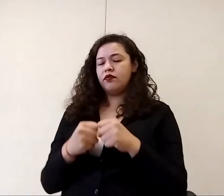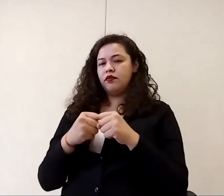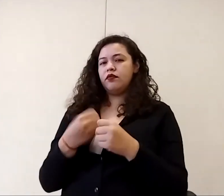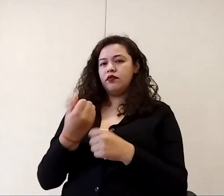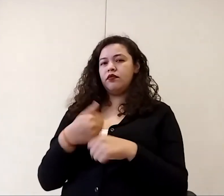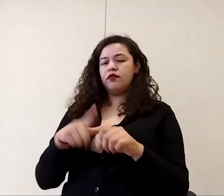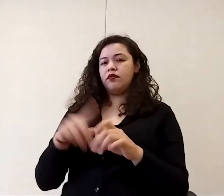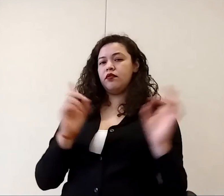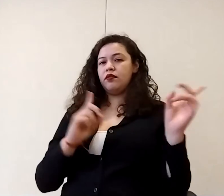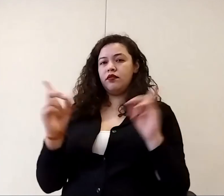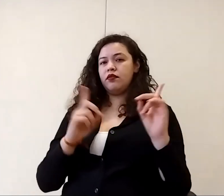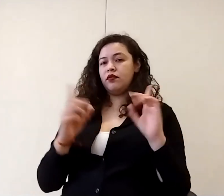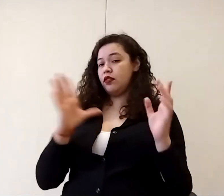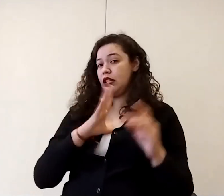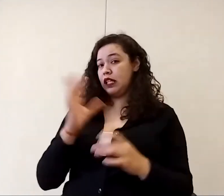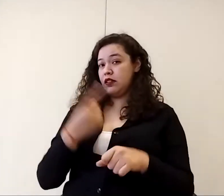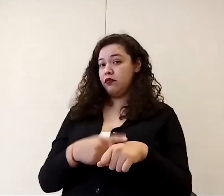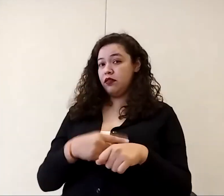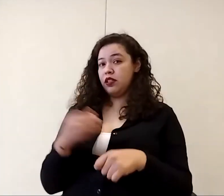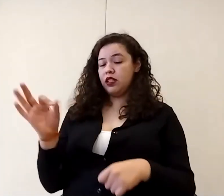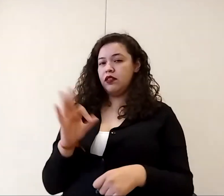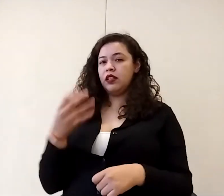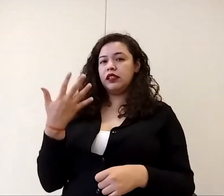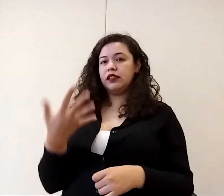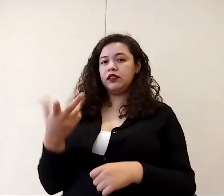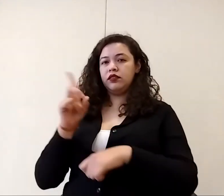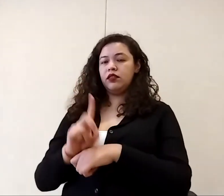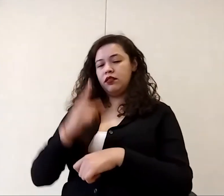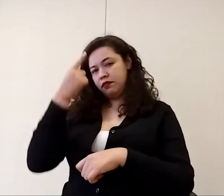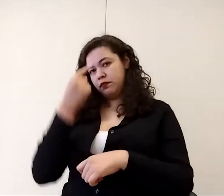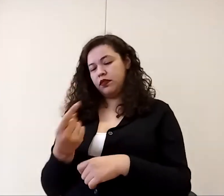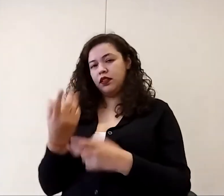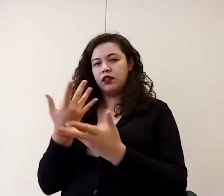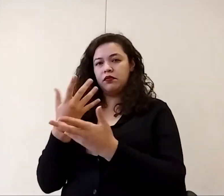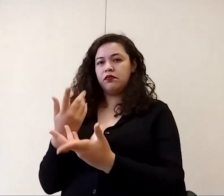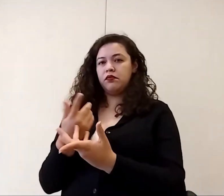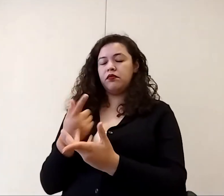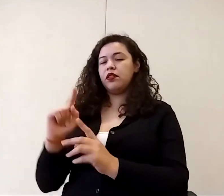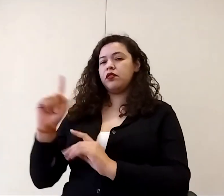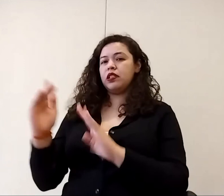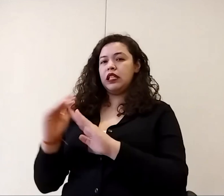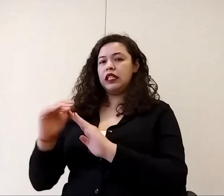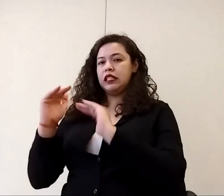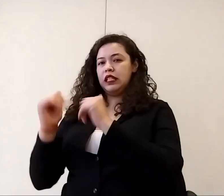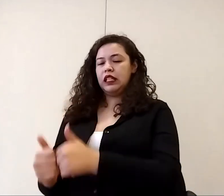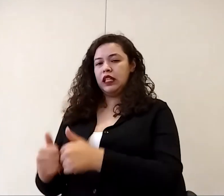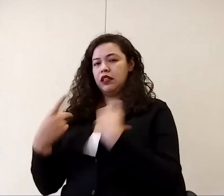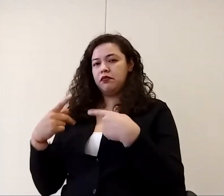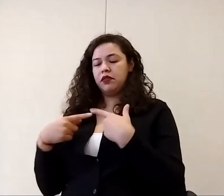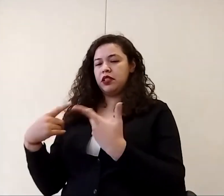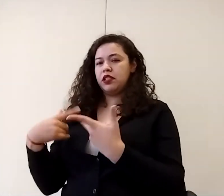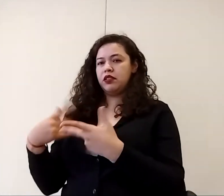casos sospechosos eran cinco días que se tenían que resguardar las personas